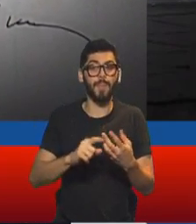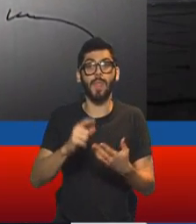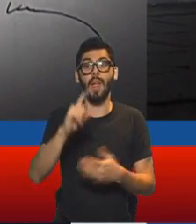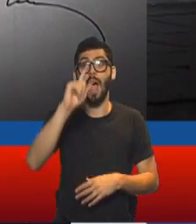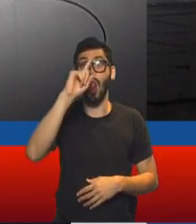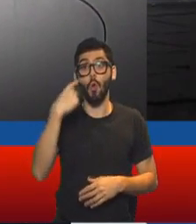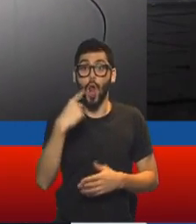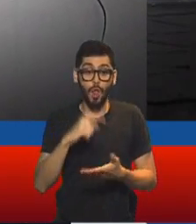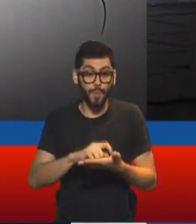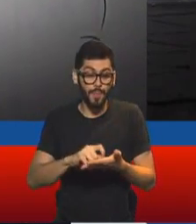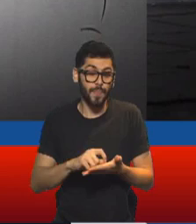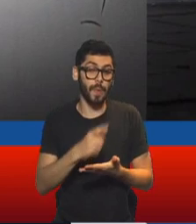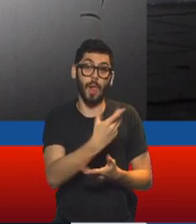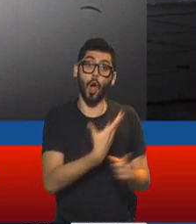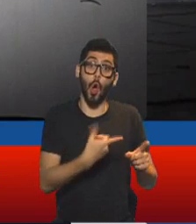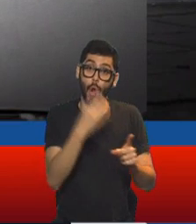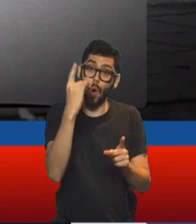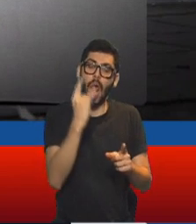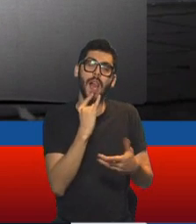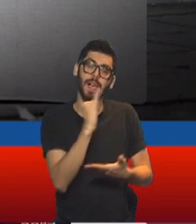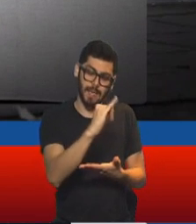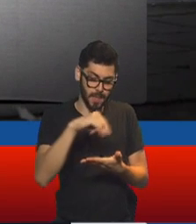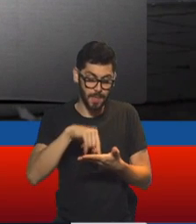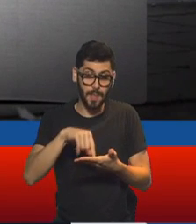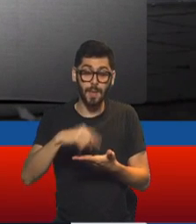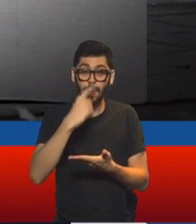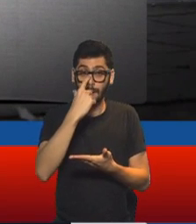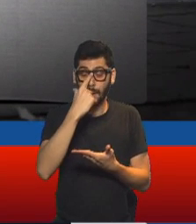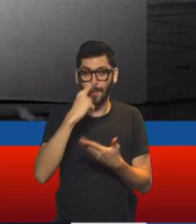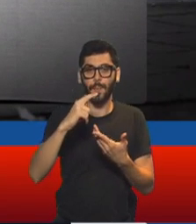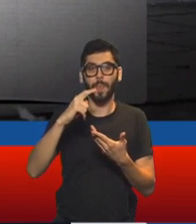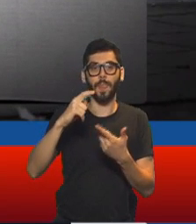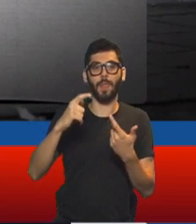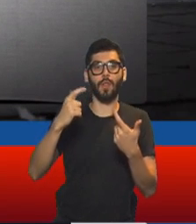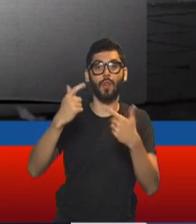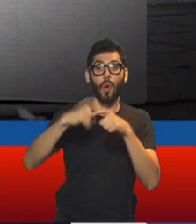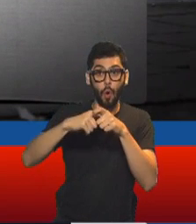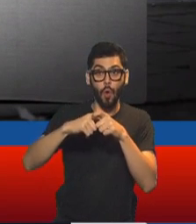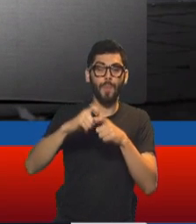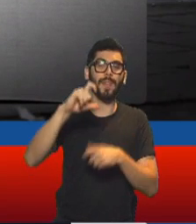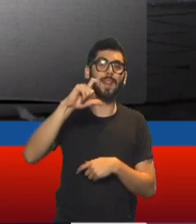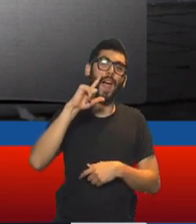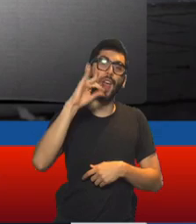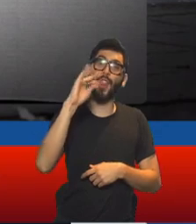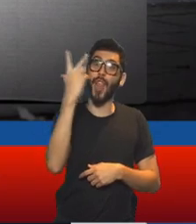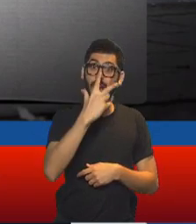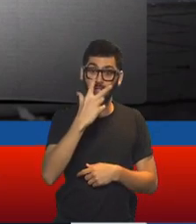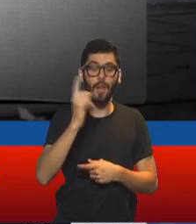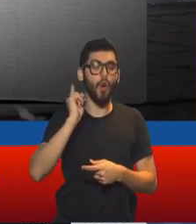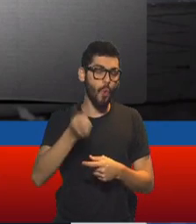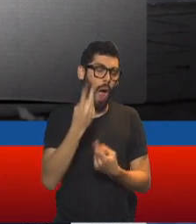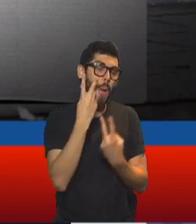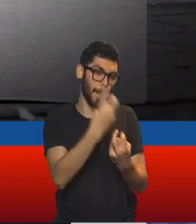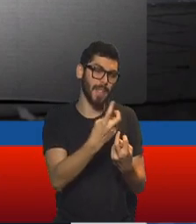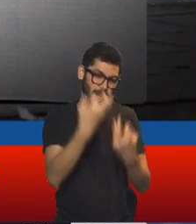le informa al gobierno boliviano que la Comisión Interamericana de Derechos Humanos va a estar investigando esto. Y el gobierno inició